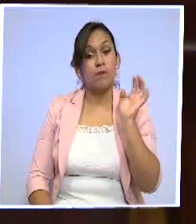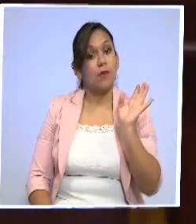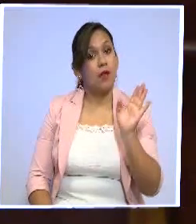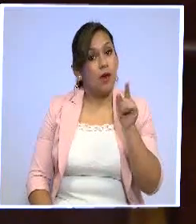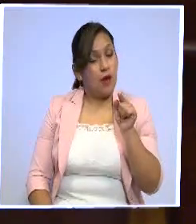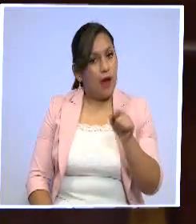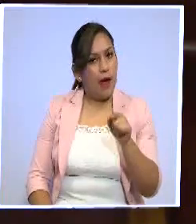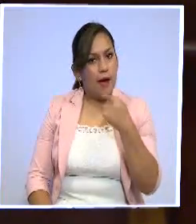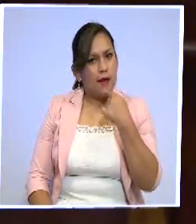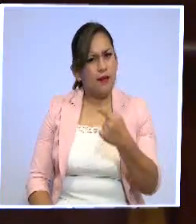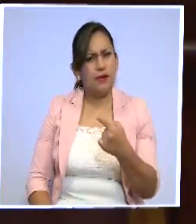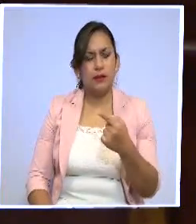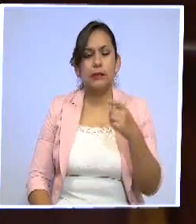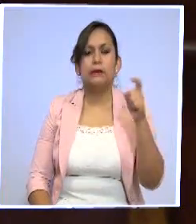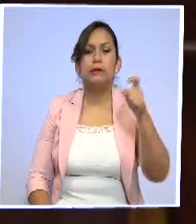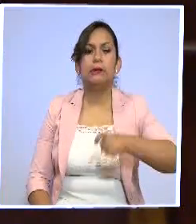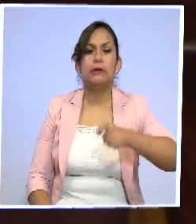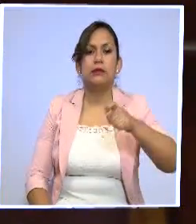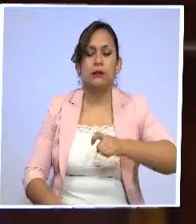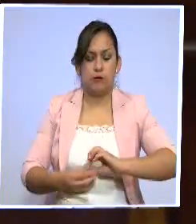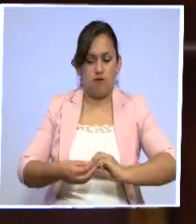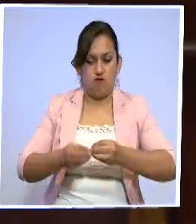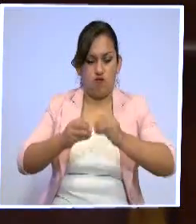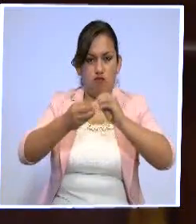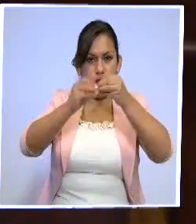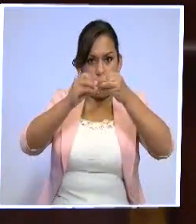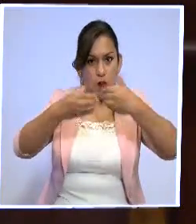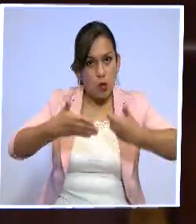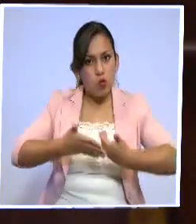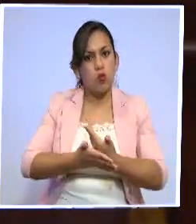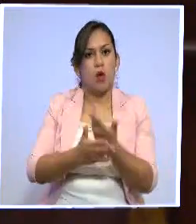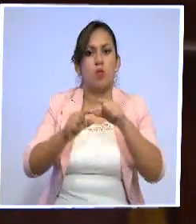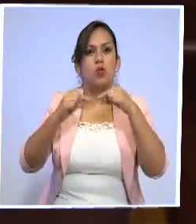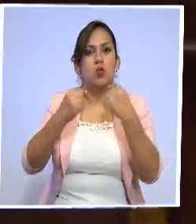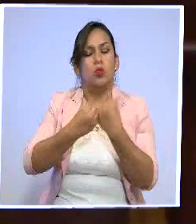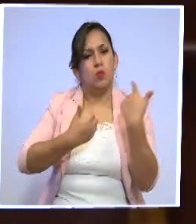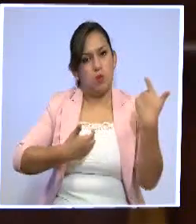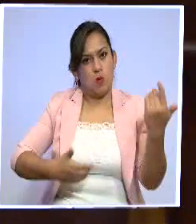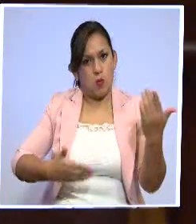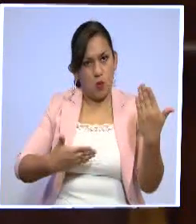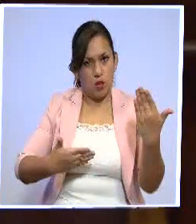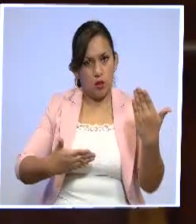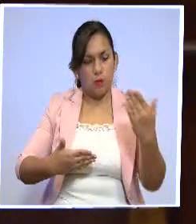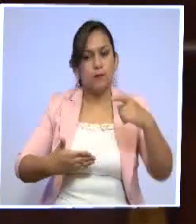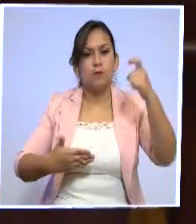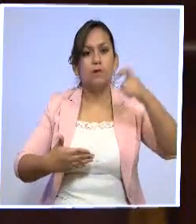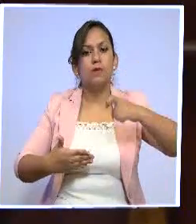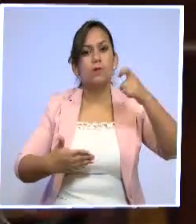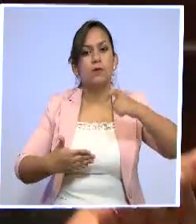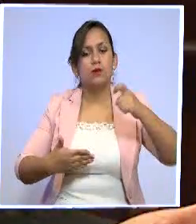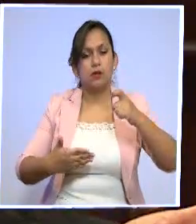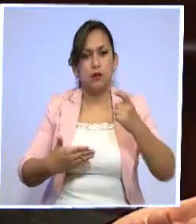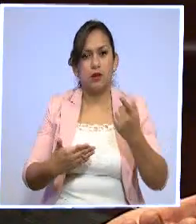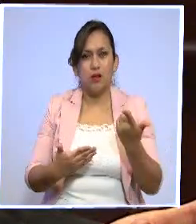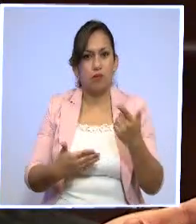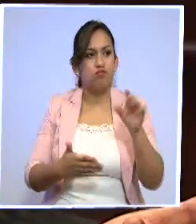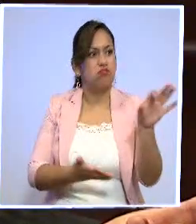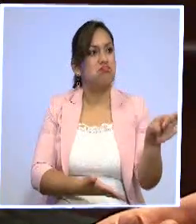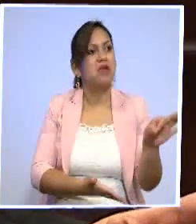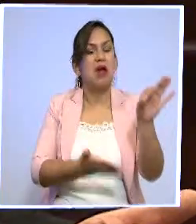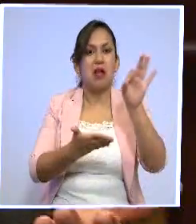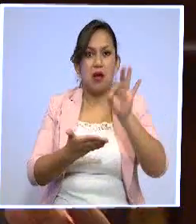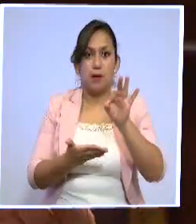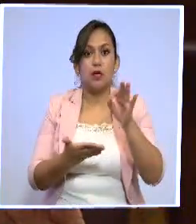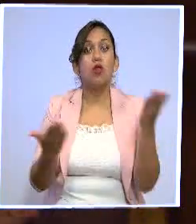construir este partido político para tener una representación que muchos tienen aquí en la Asamblea